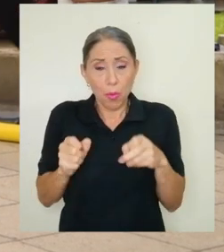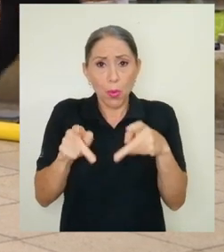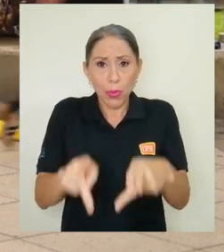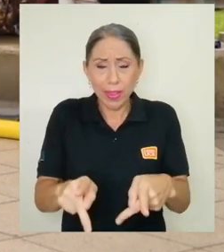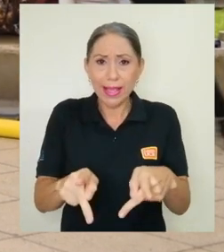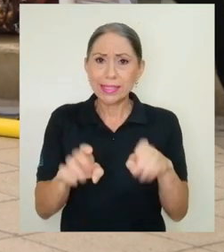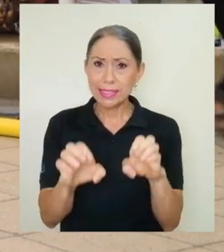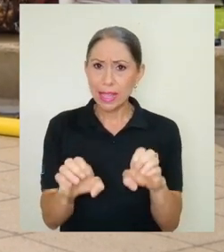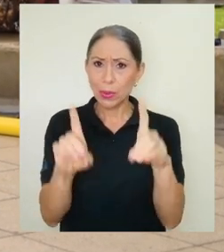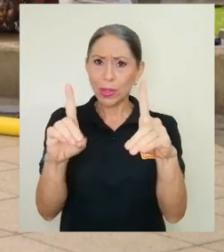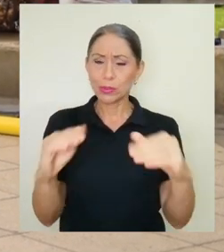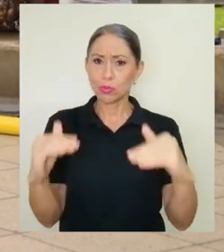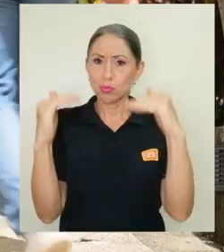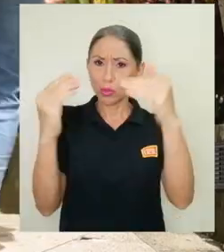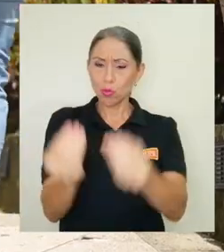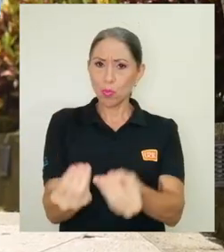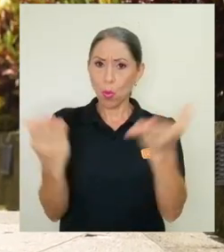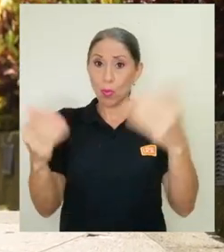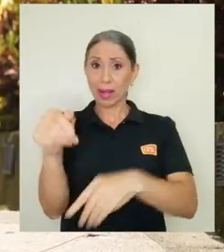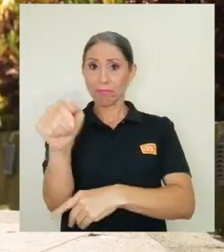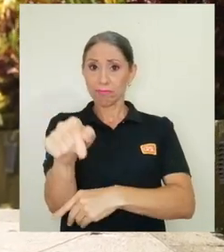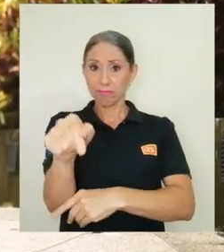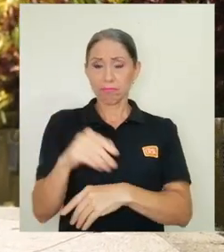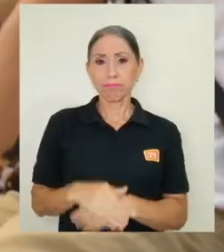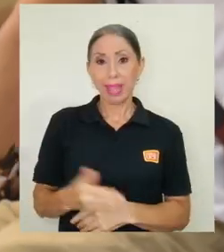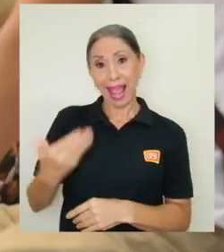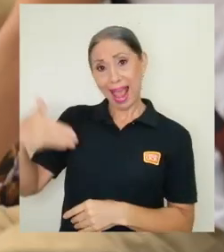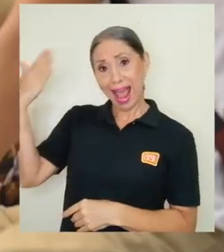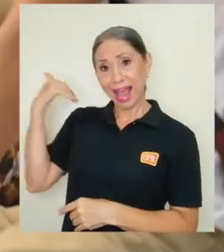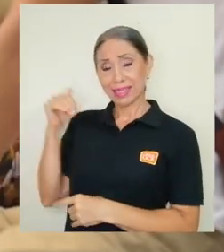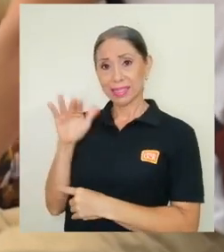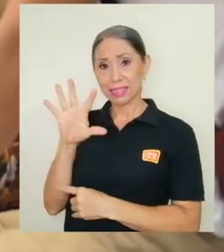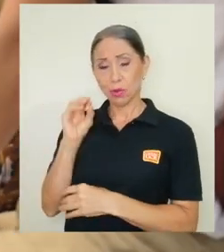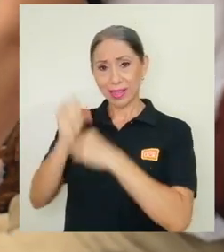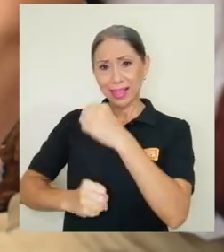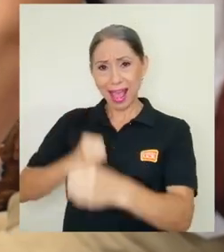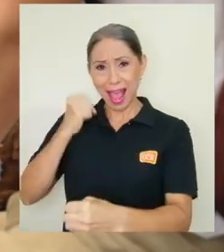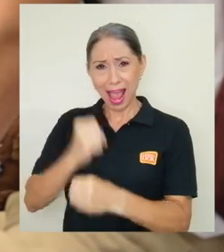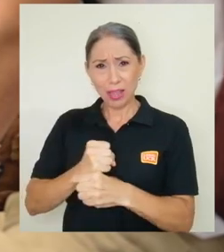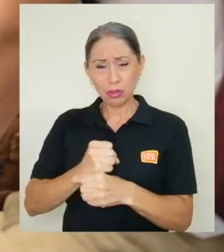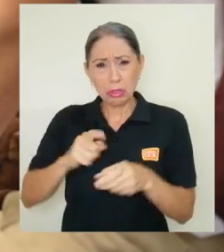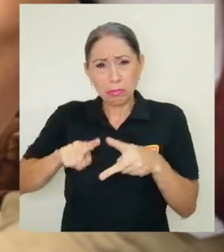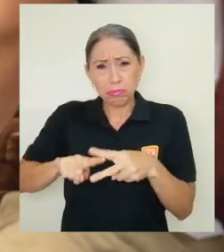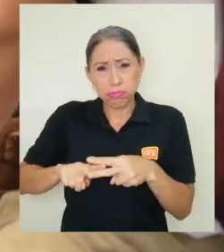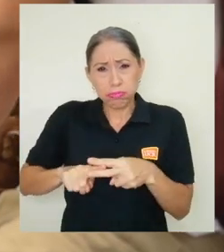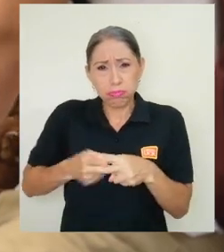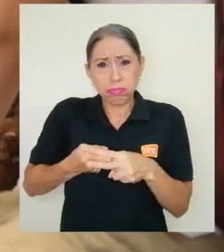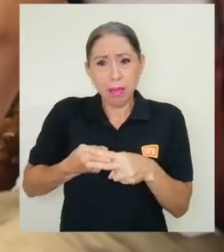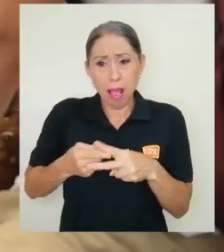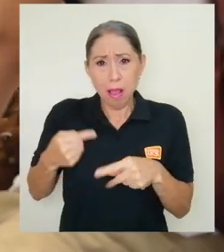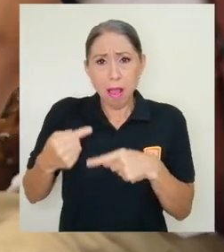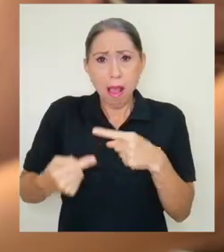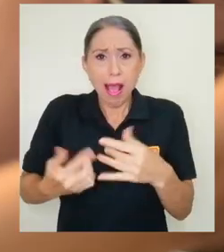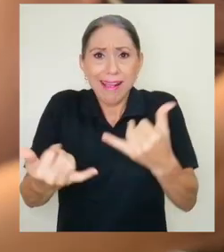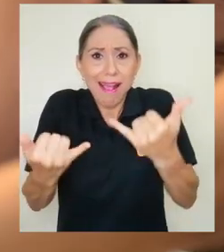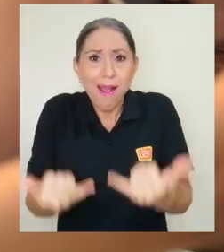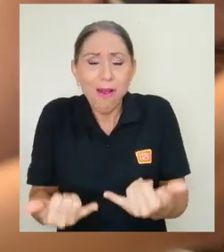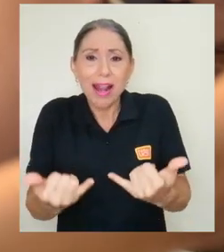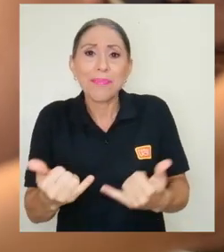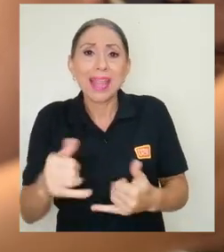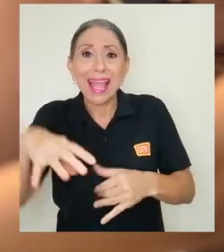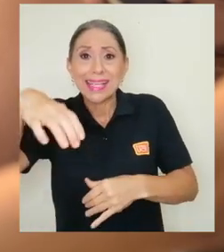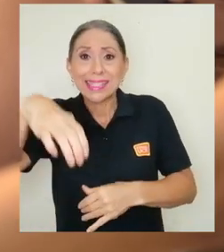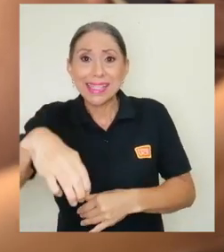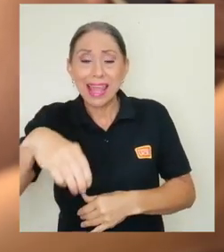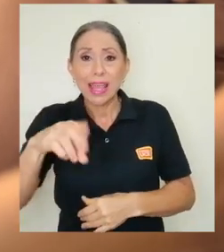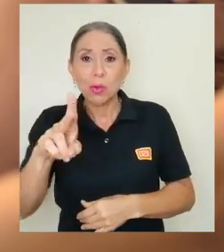de educación superior pública en su zona, hace 50 años dio sus primeros pasos la que es hoy la sede